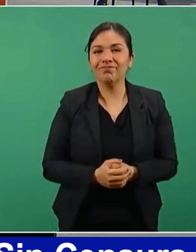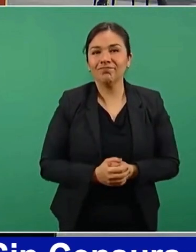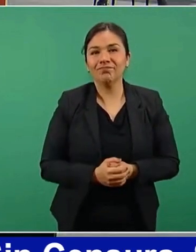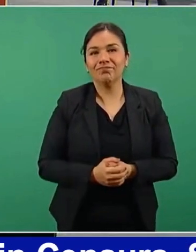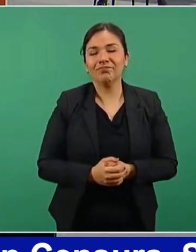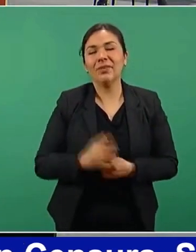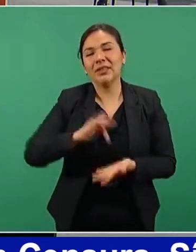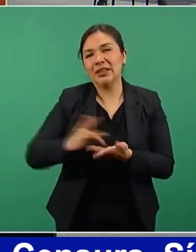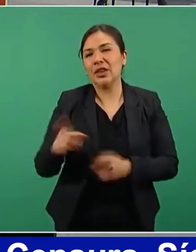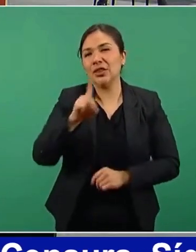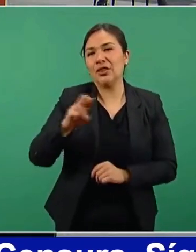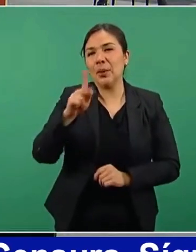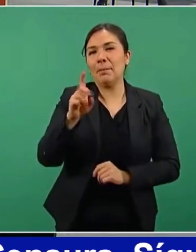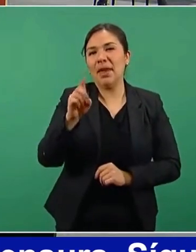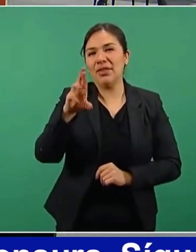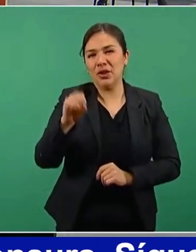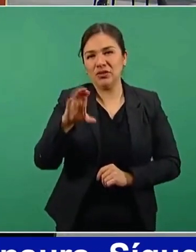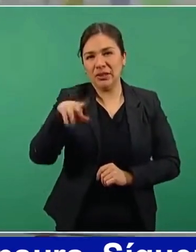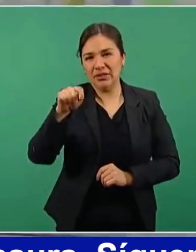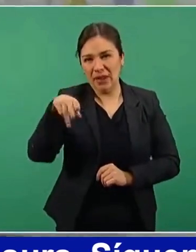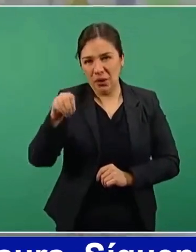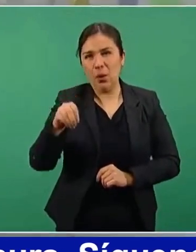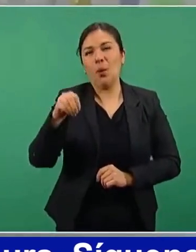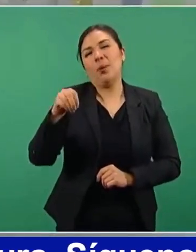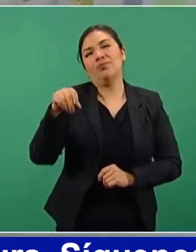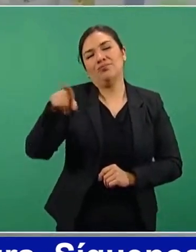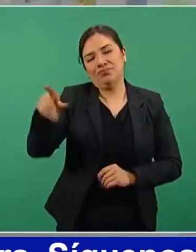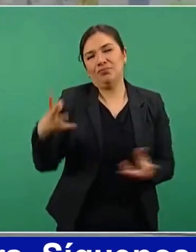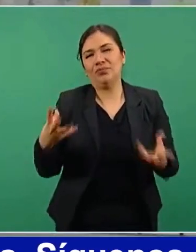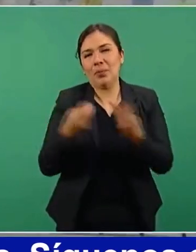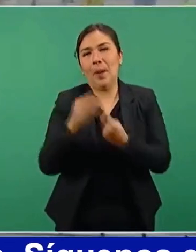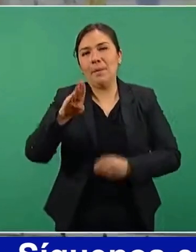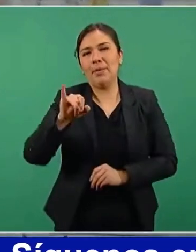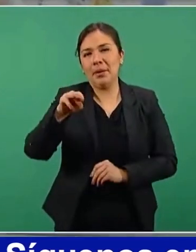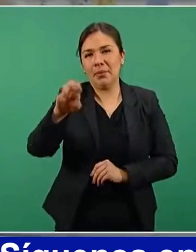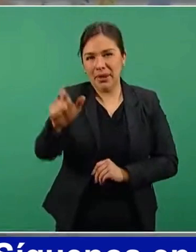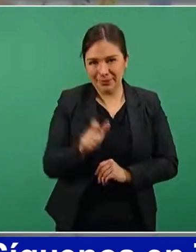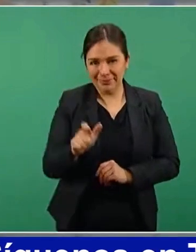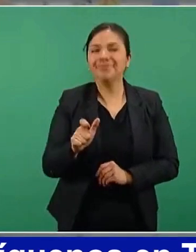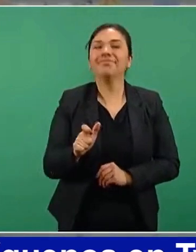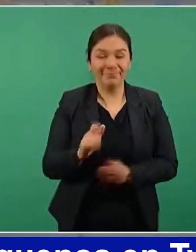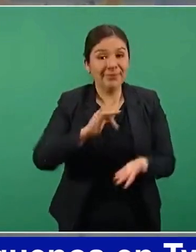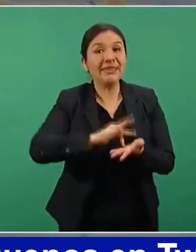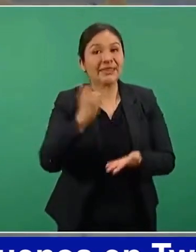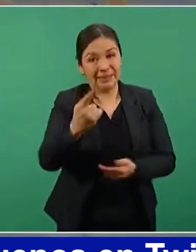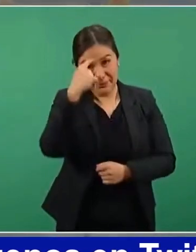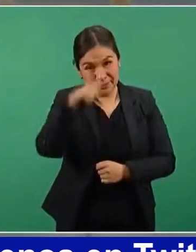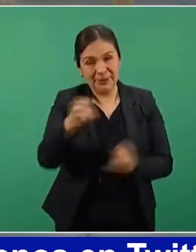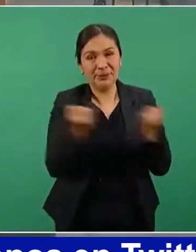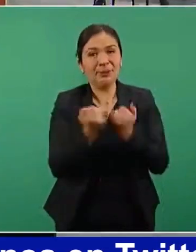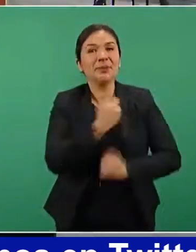Pedro Centeno, de Virmex. Gracias, señor presidente. A sus órdenes.